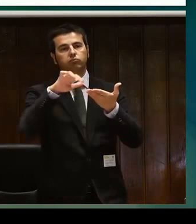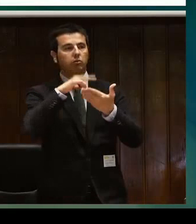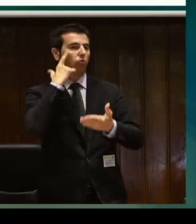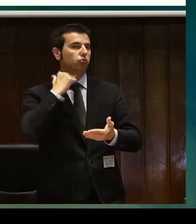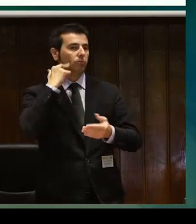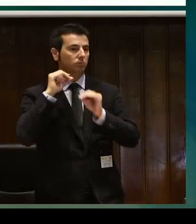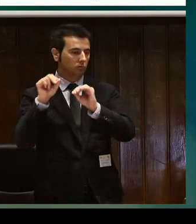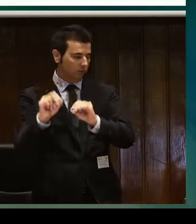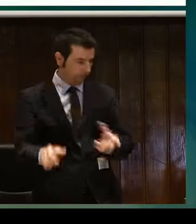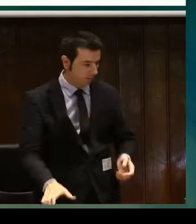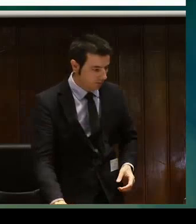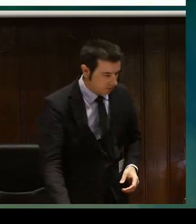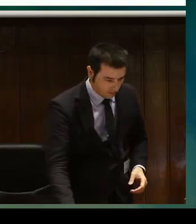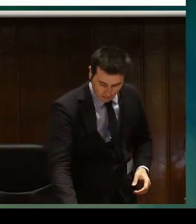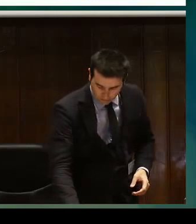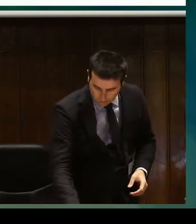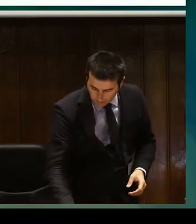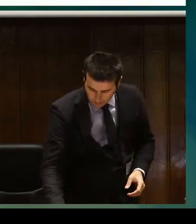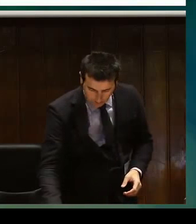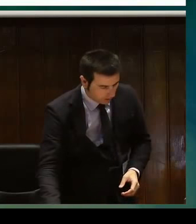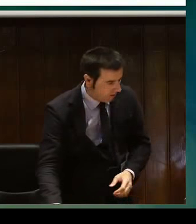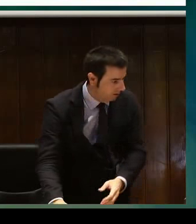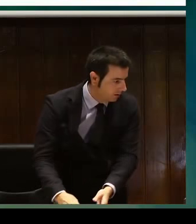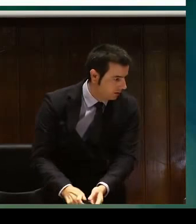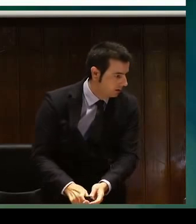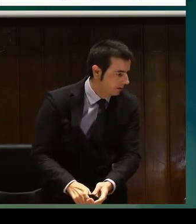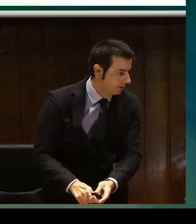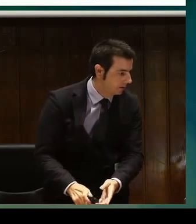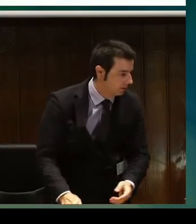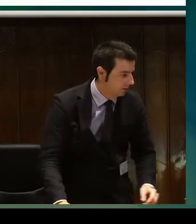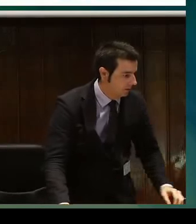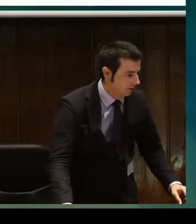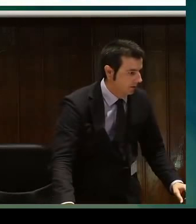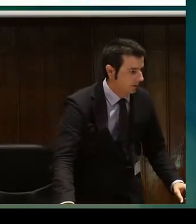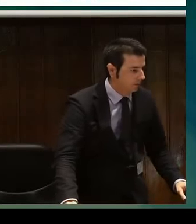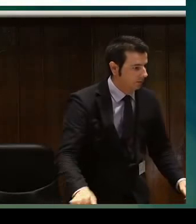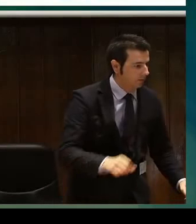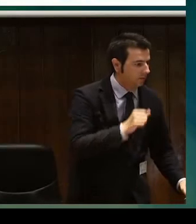personas usuarias del Braille prefieren este tipo de adaptación.